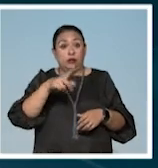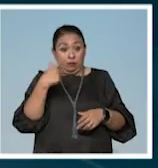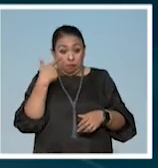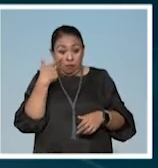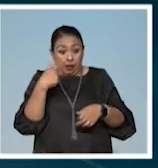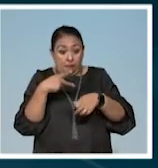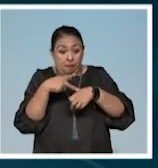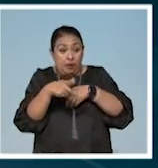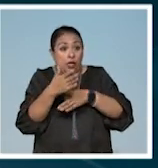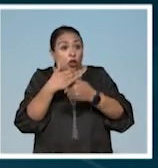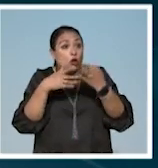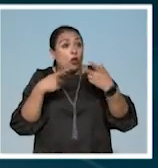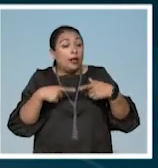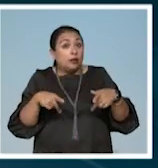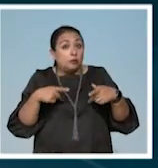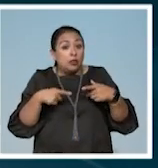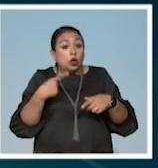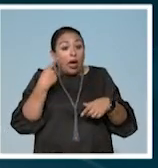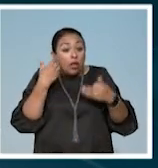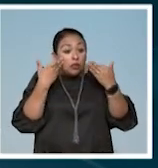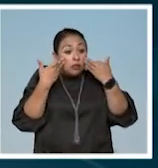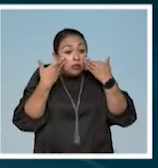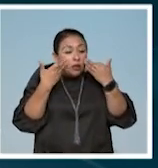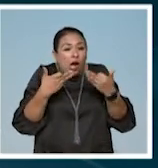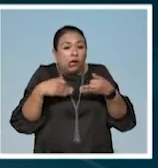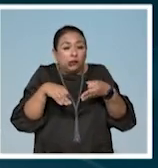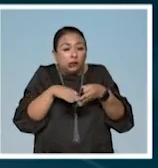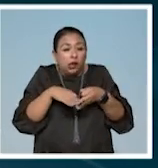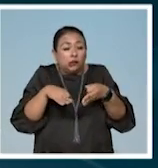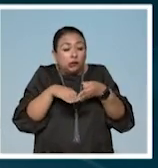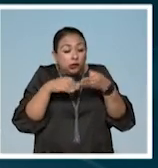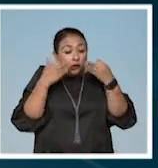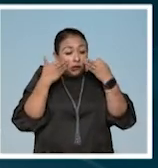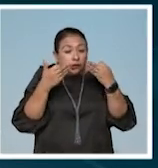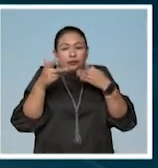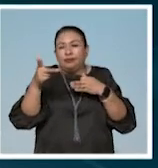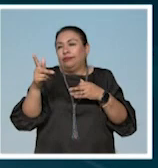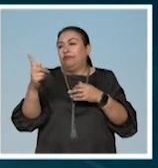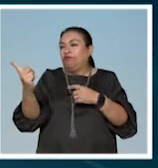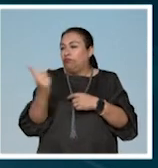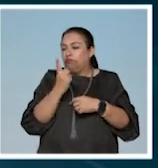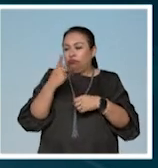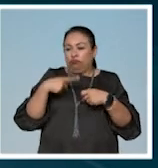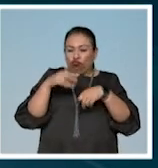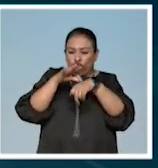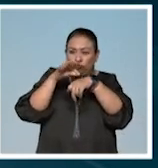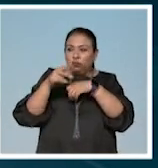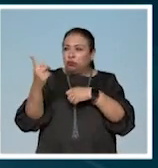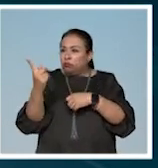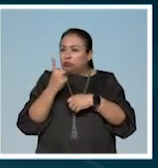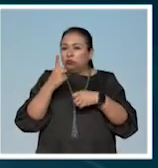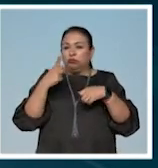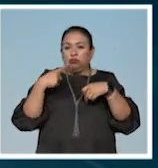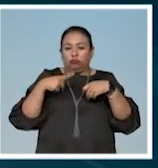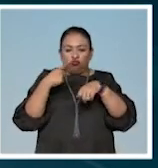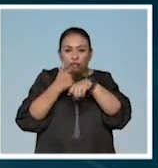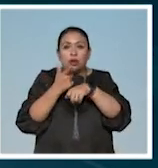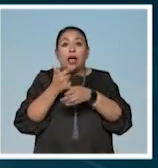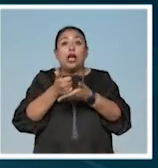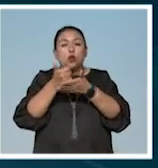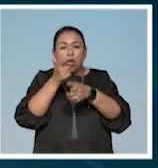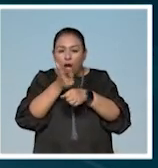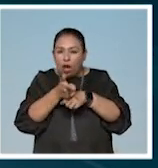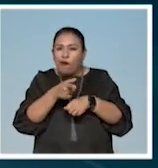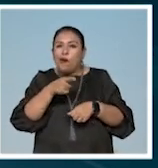viendo la piel de todos los pacientes, la ven de forma frecuente cada vez que van a tatuar a una persona, ayúdenos a detectar